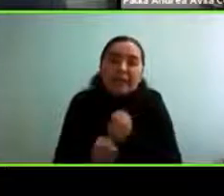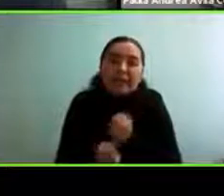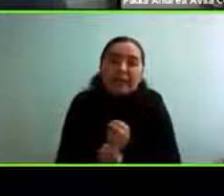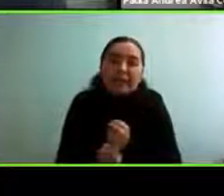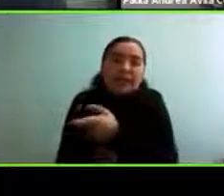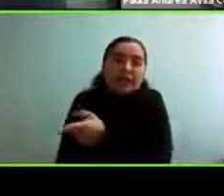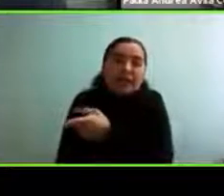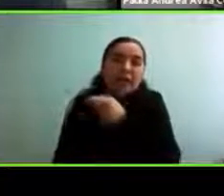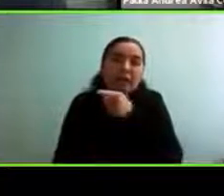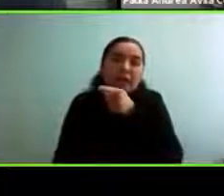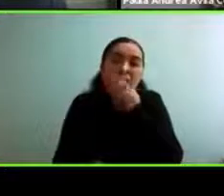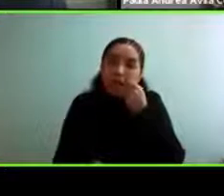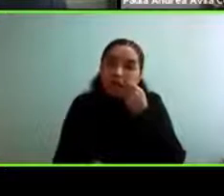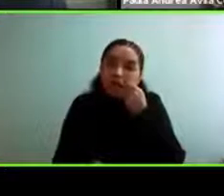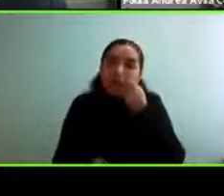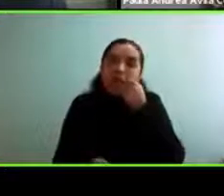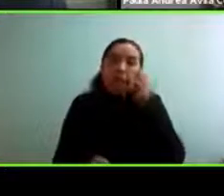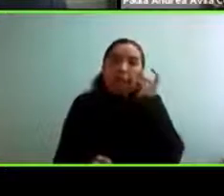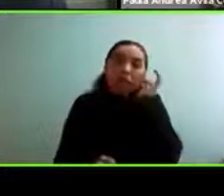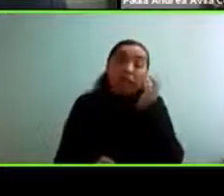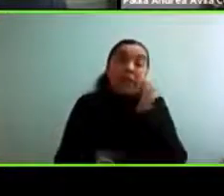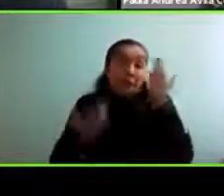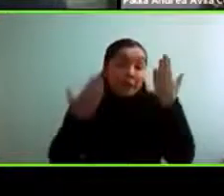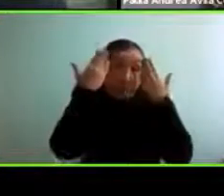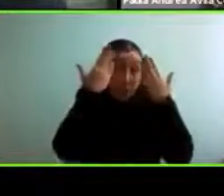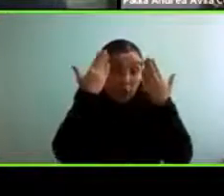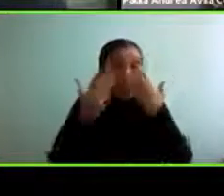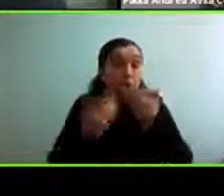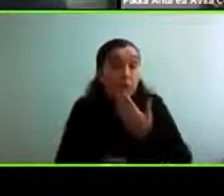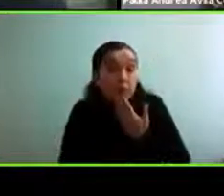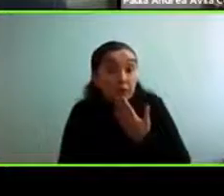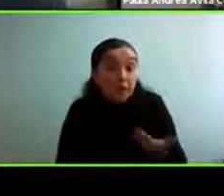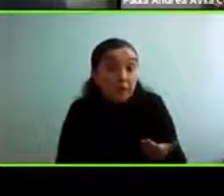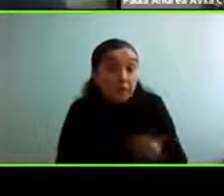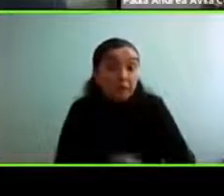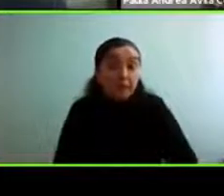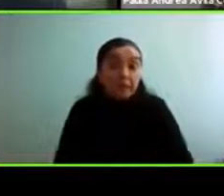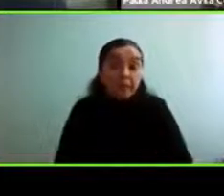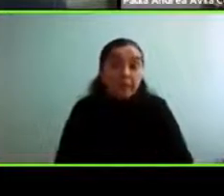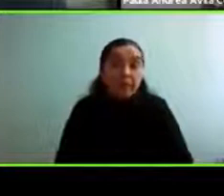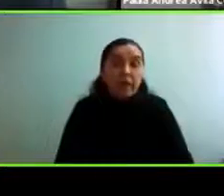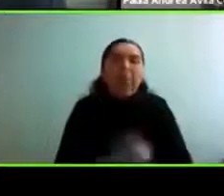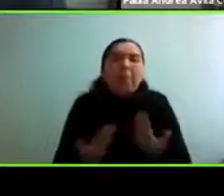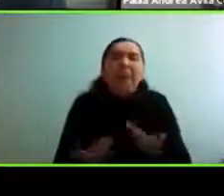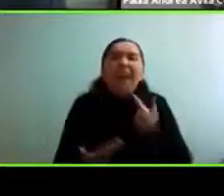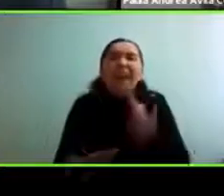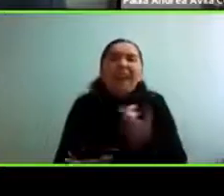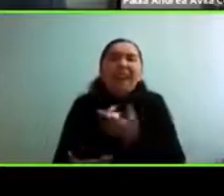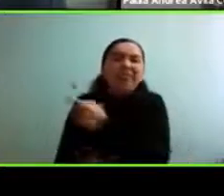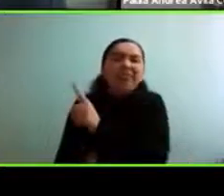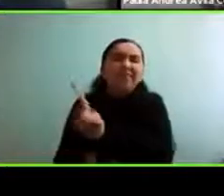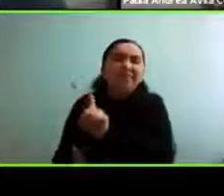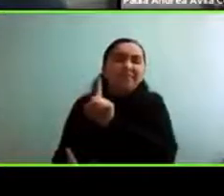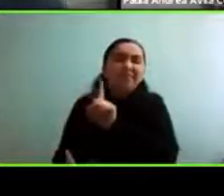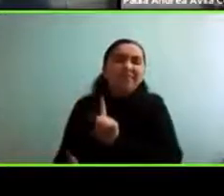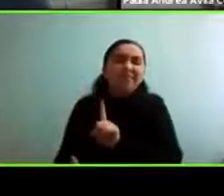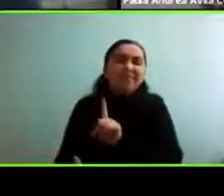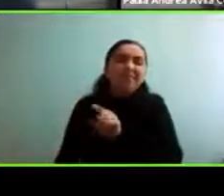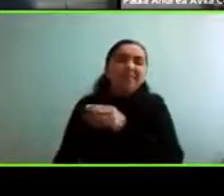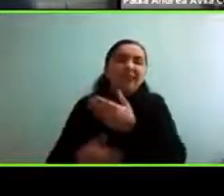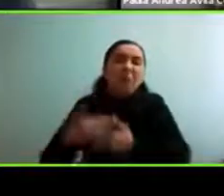o con ellas, entonces pasa mucho en los psicólogos también, que es como, pero para qué van a ir a un proceso